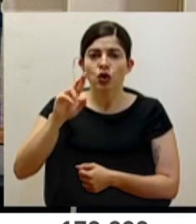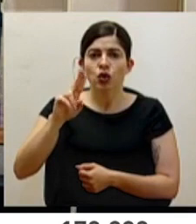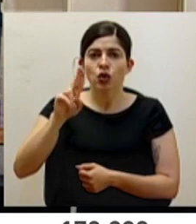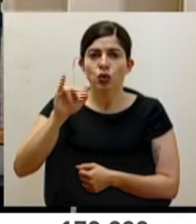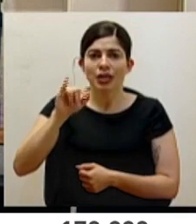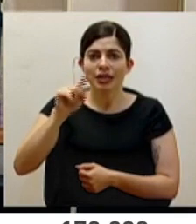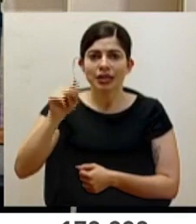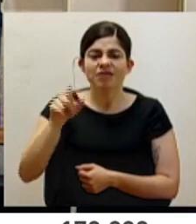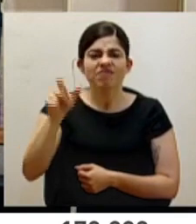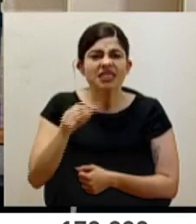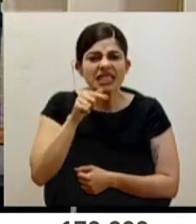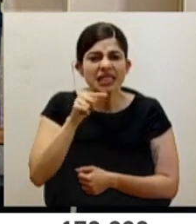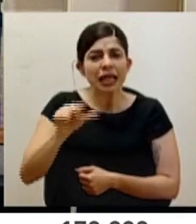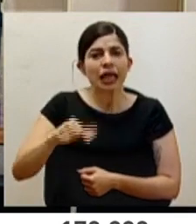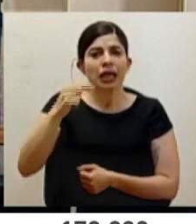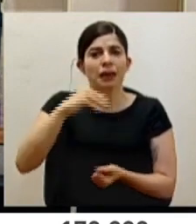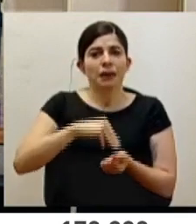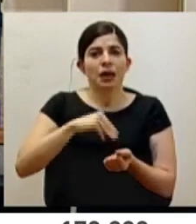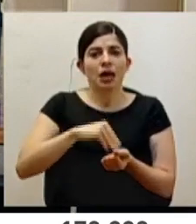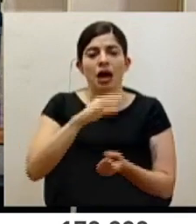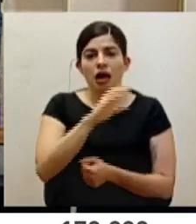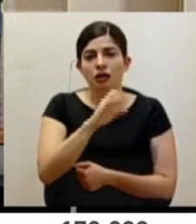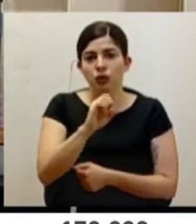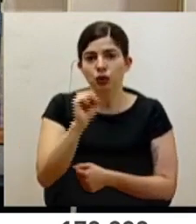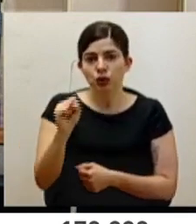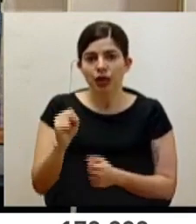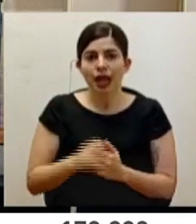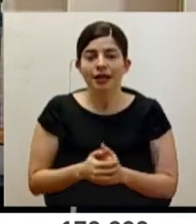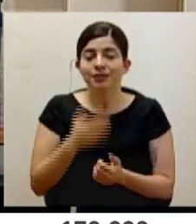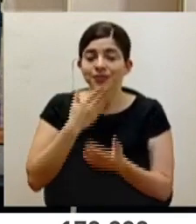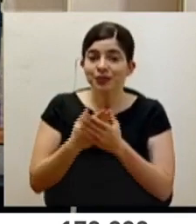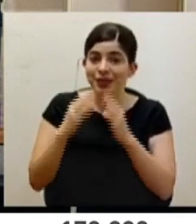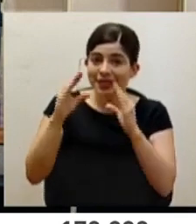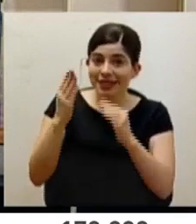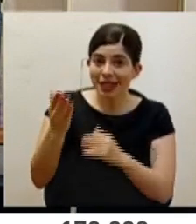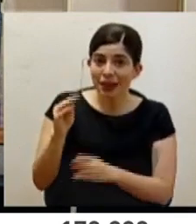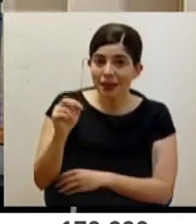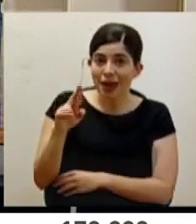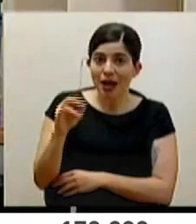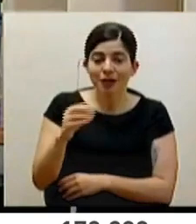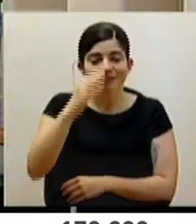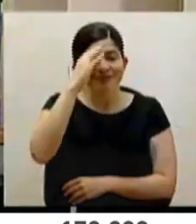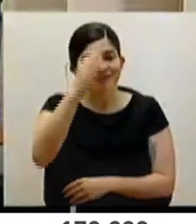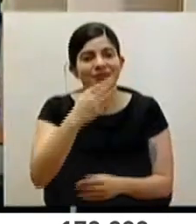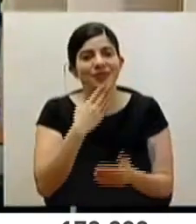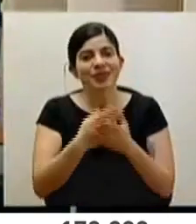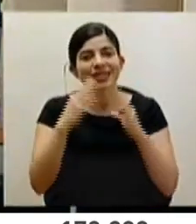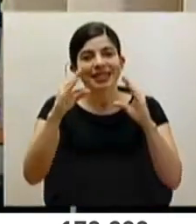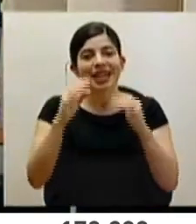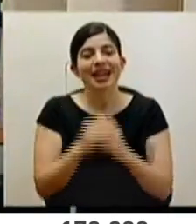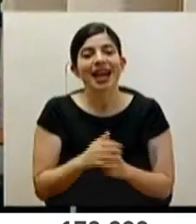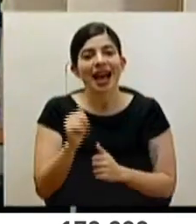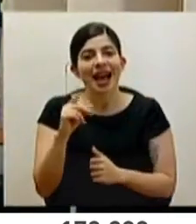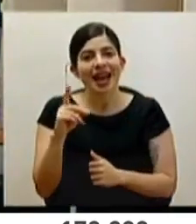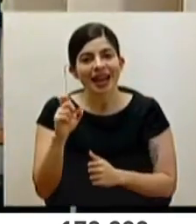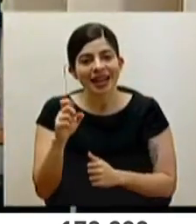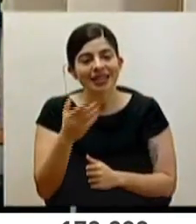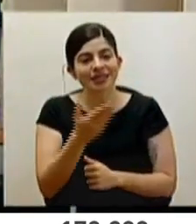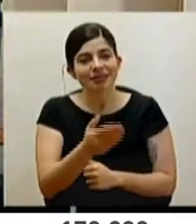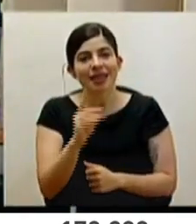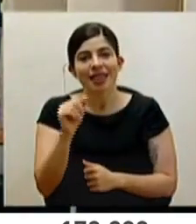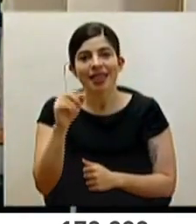quien es el gerente médico de la Caja Costarricense de Seguro Social. Muy buenas tardes, Mario. Hola, buenas tardes, don Alex, don Daniel.